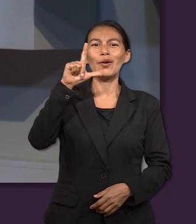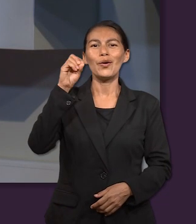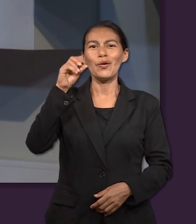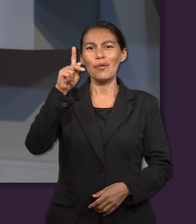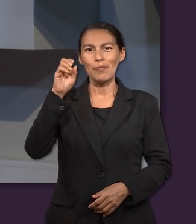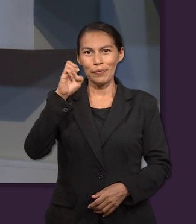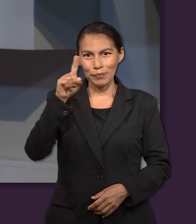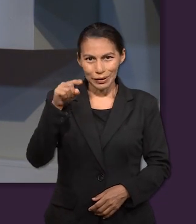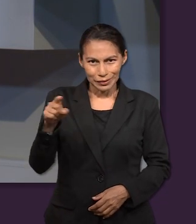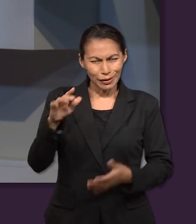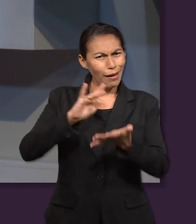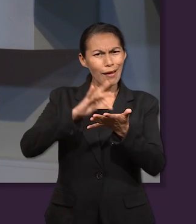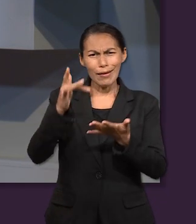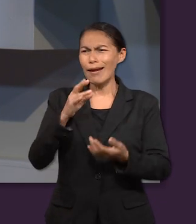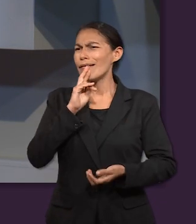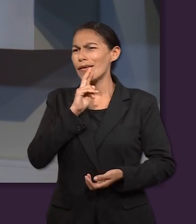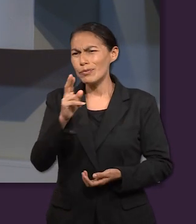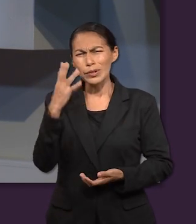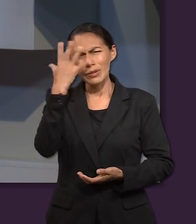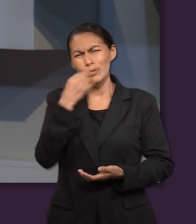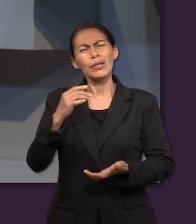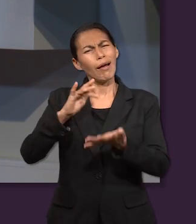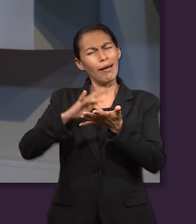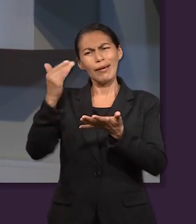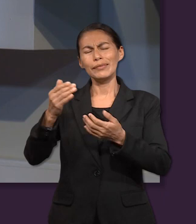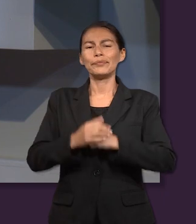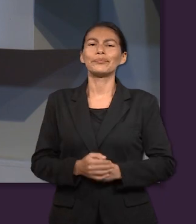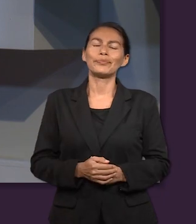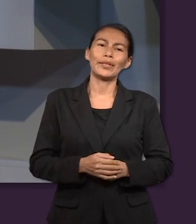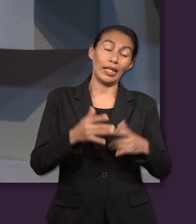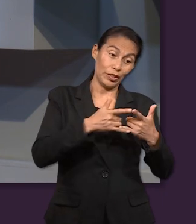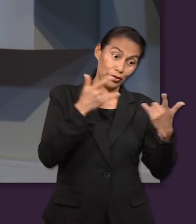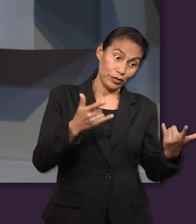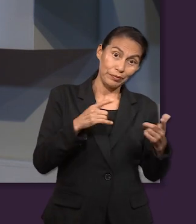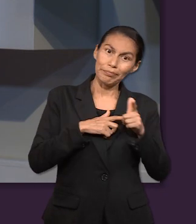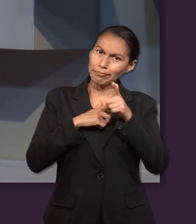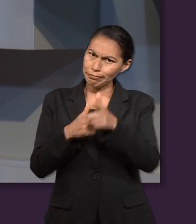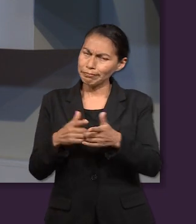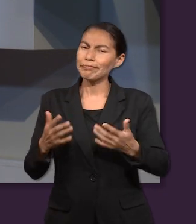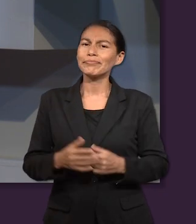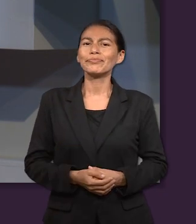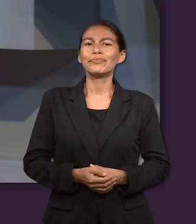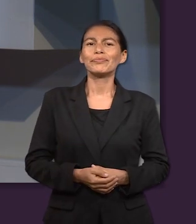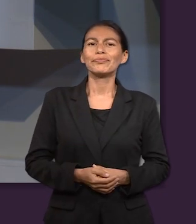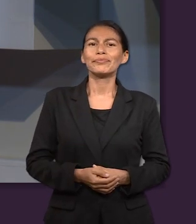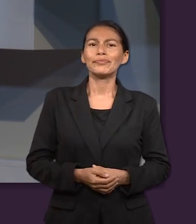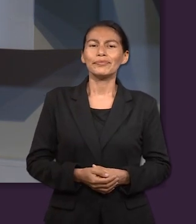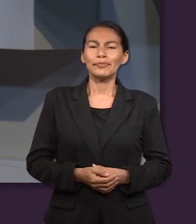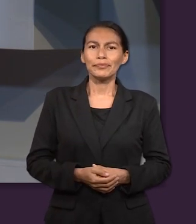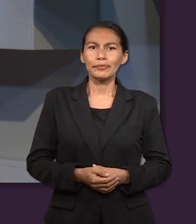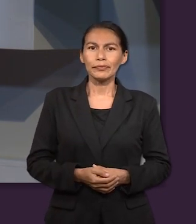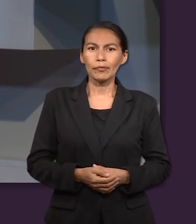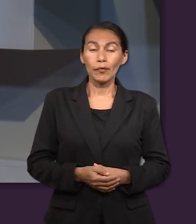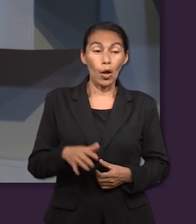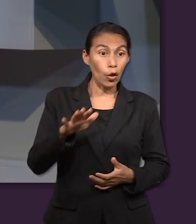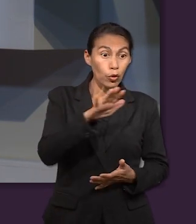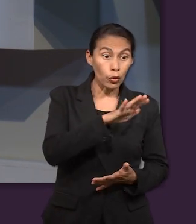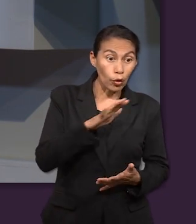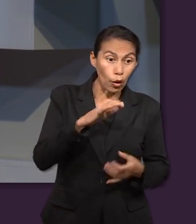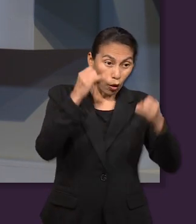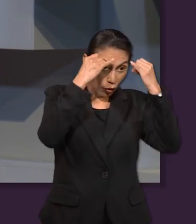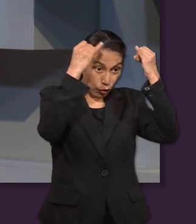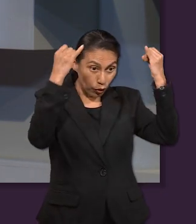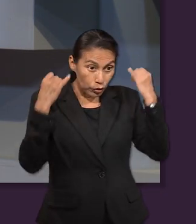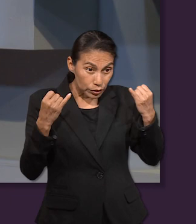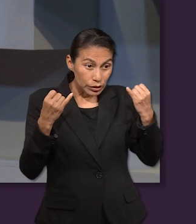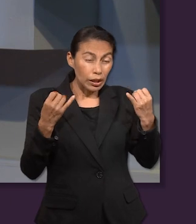Agradecemos al Pastor López por magnífica respuesta a esa pregunta que acabamos de hacer. Y siguiendo en el hilo, ¿saben? Vemos que todo